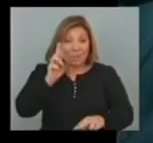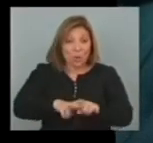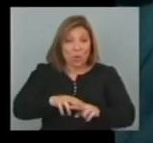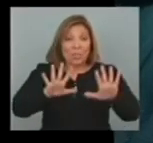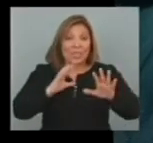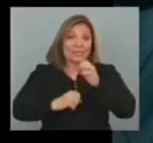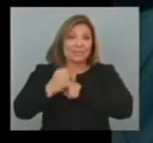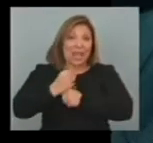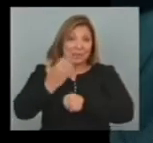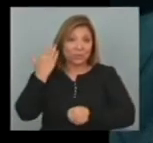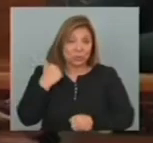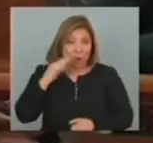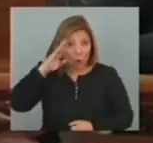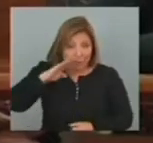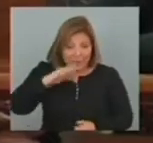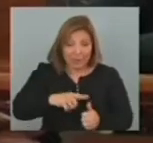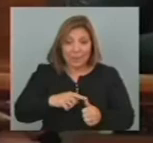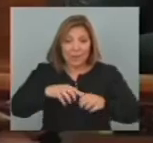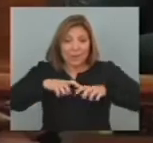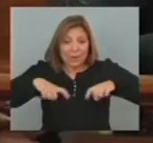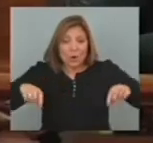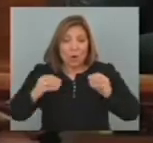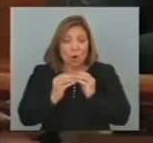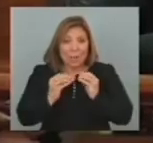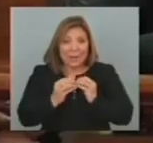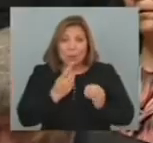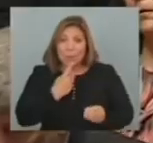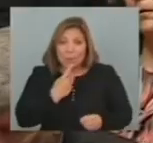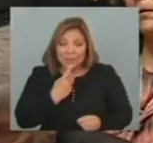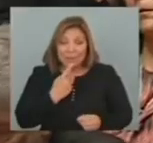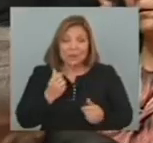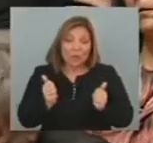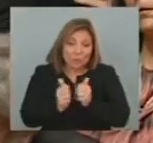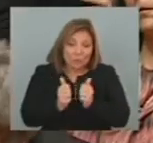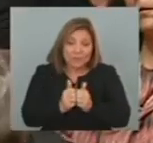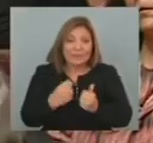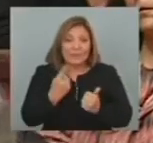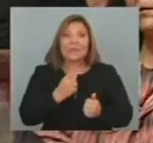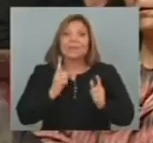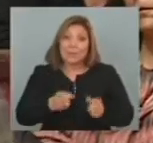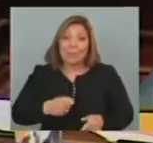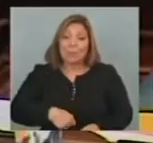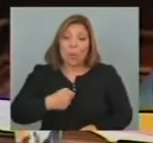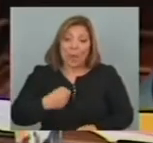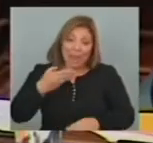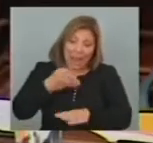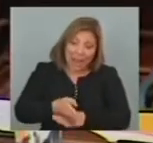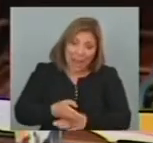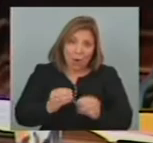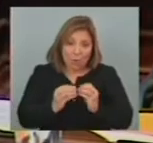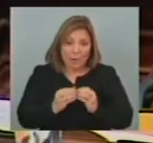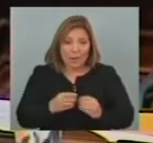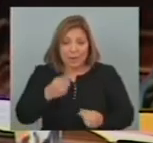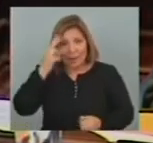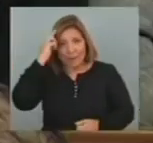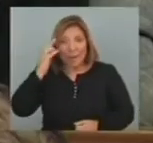fallecimiento En las barras Algunos de sus Compañeros políticos Y de vida Entre ellos El presidente José Mujica El encargado De